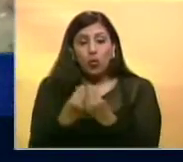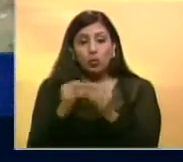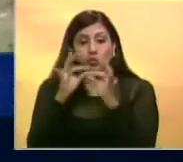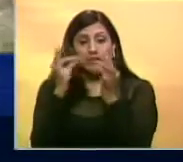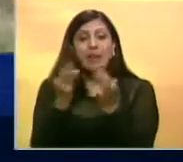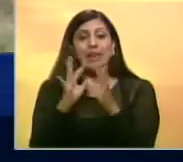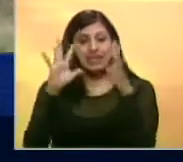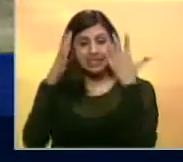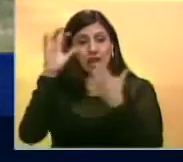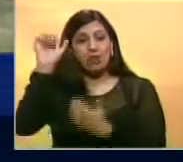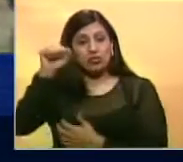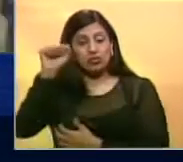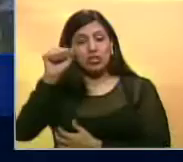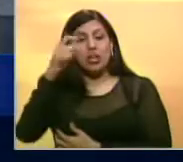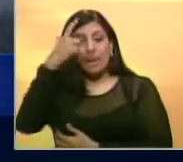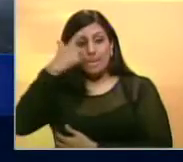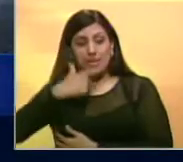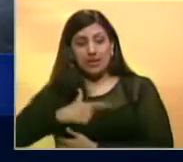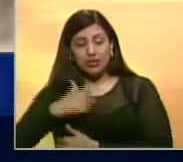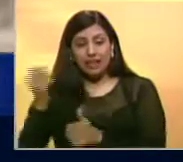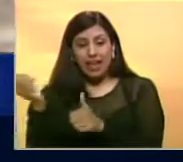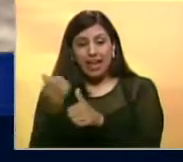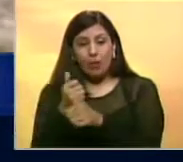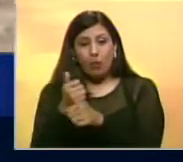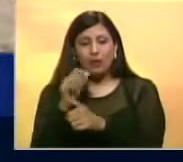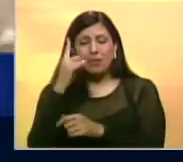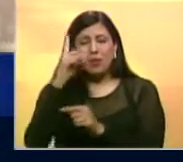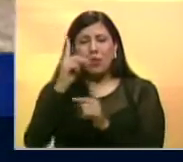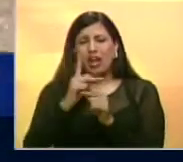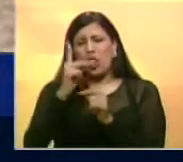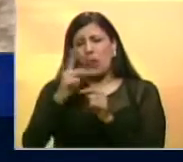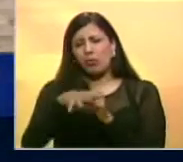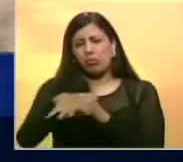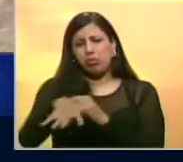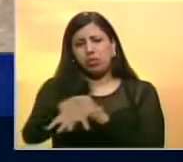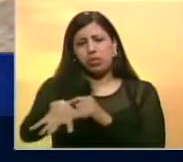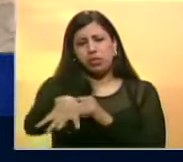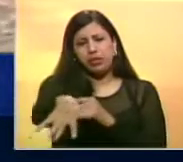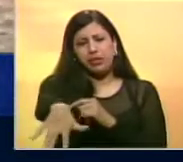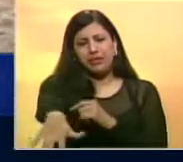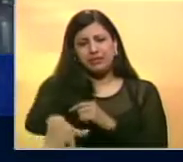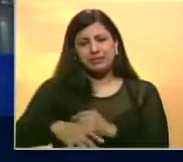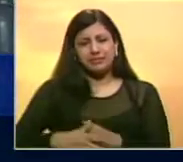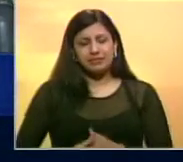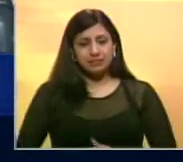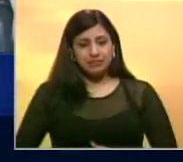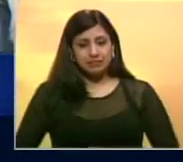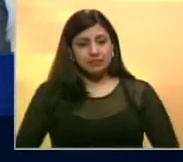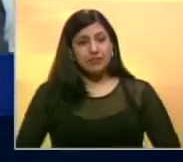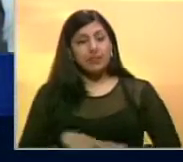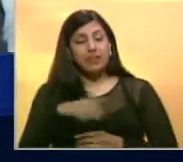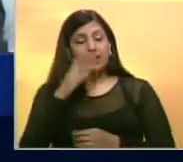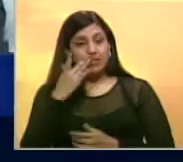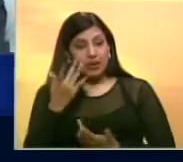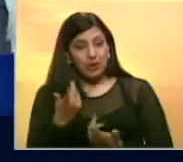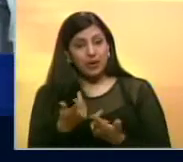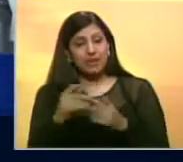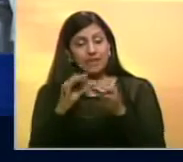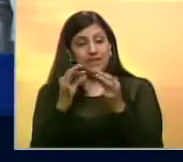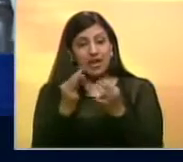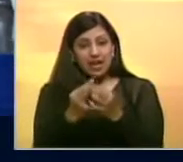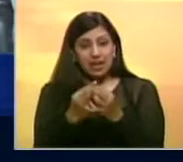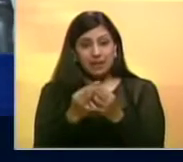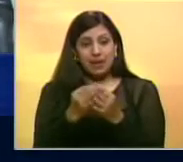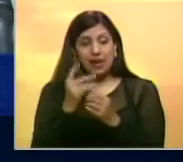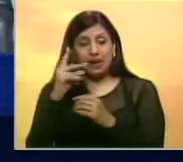sobrevivió. El cadáver de la víctima fue hallado a más de un kilómetro aguas abajo. Y que bueno el retorno a sus viviendas